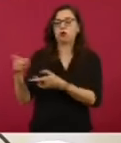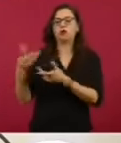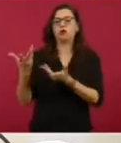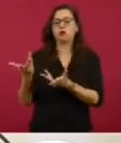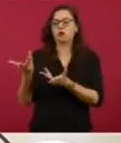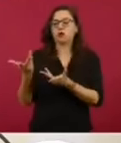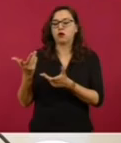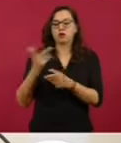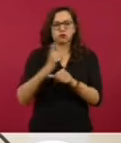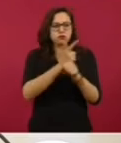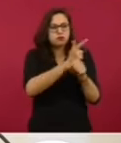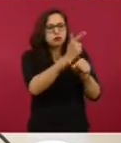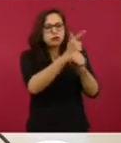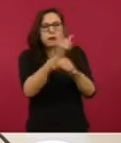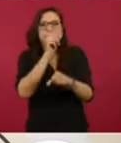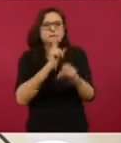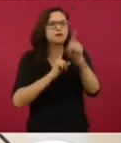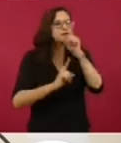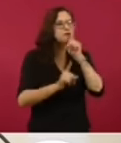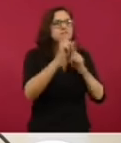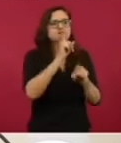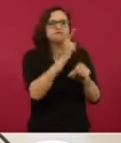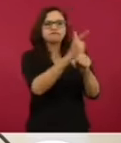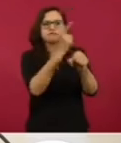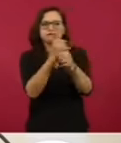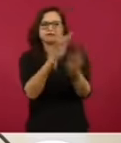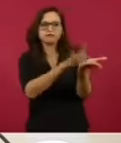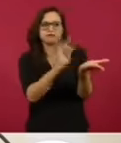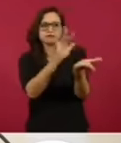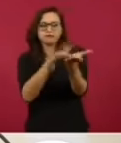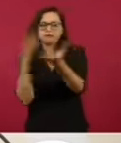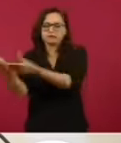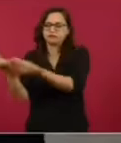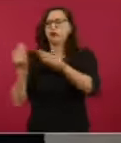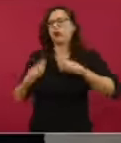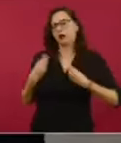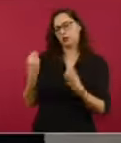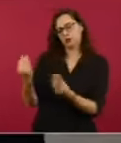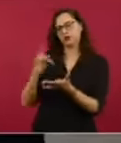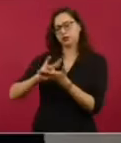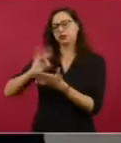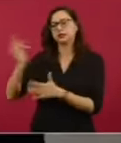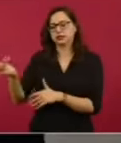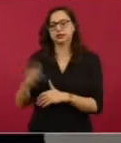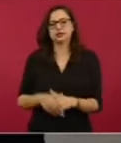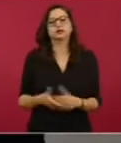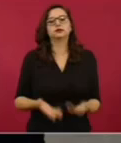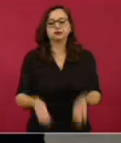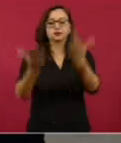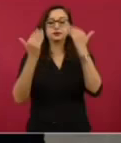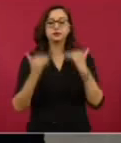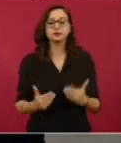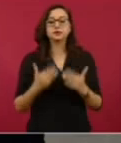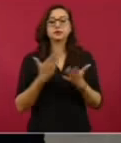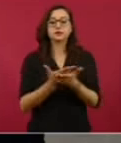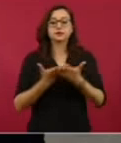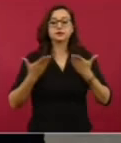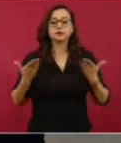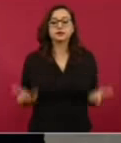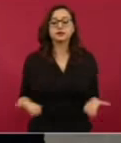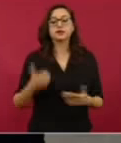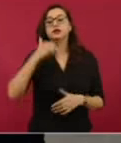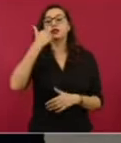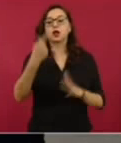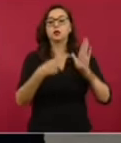realización de esta sección. Pero para terminar queremos mostrarles cómo se arma un